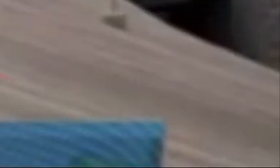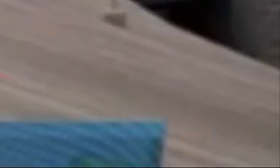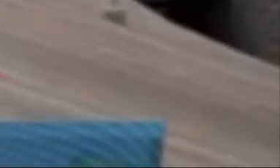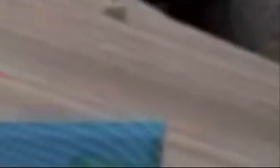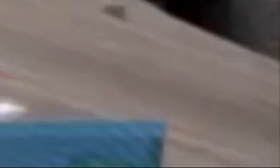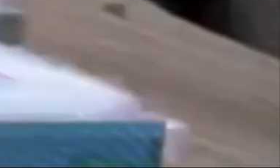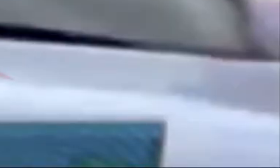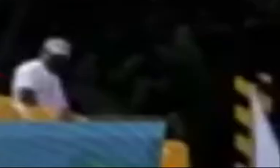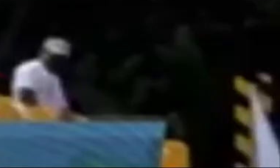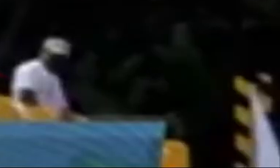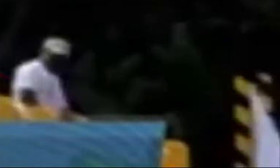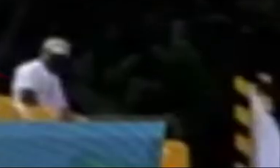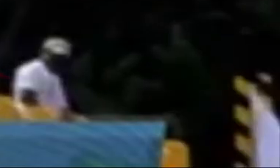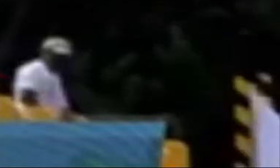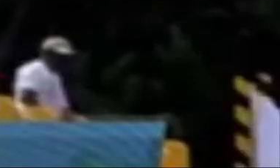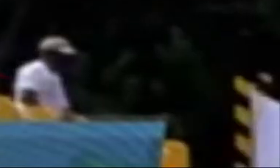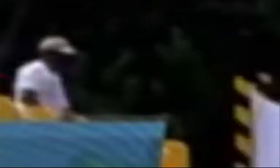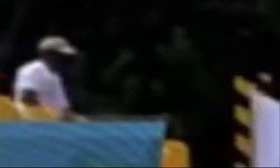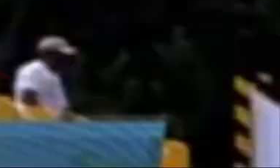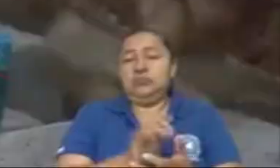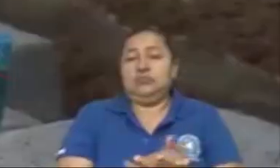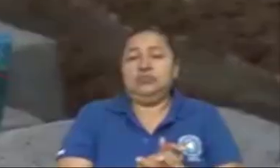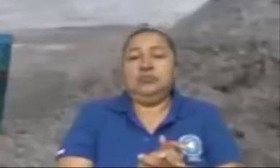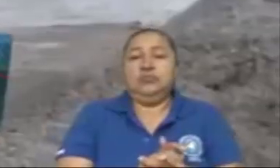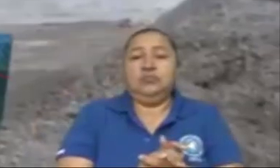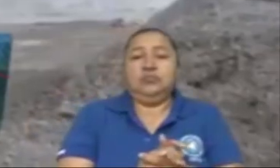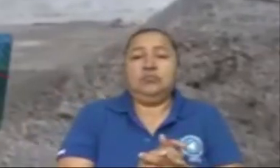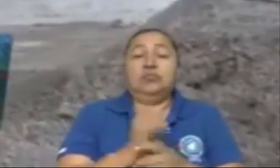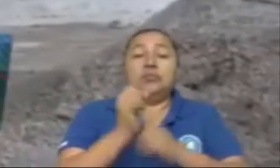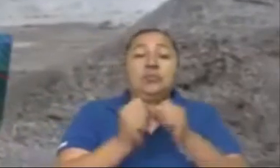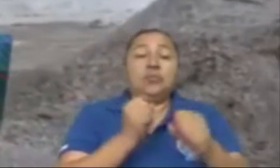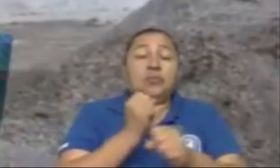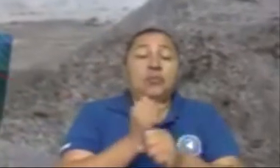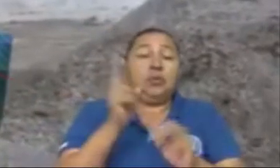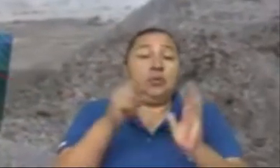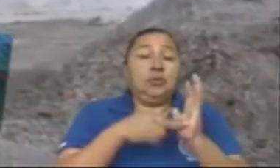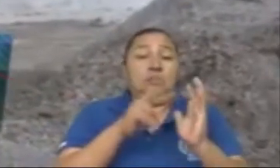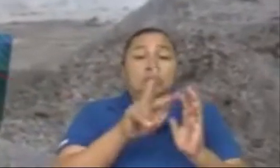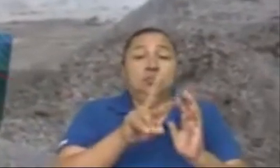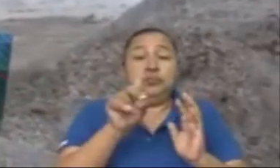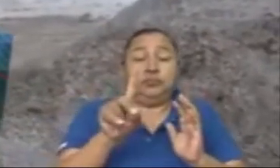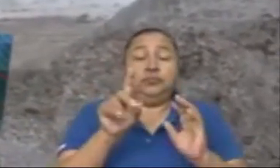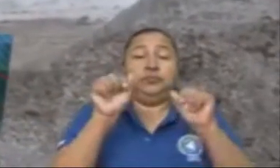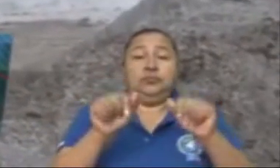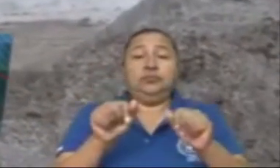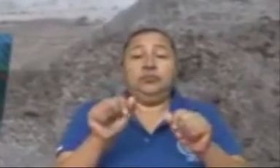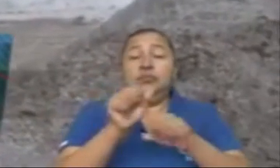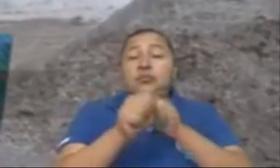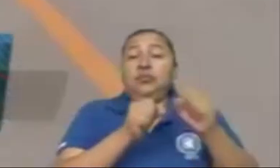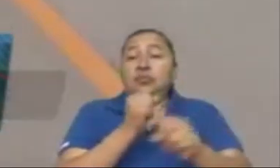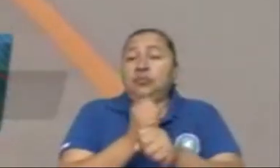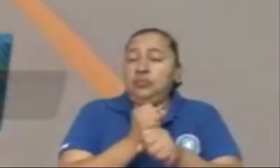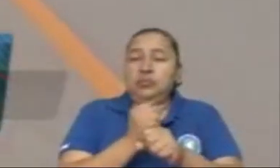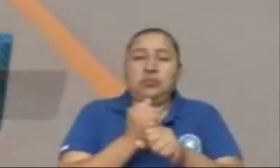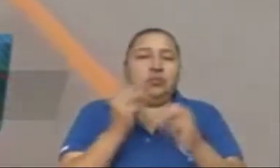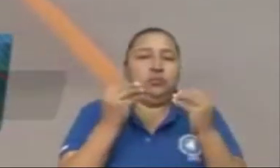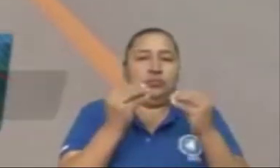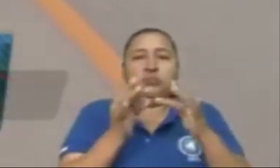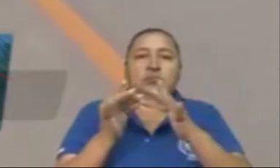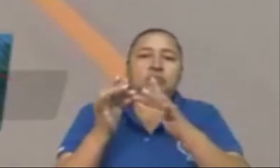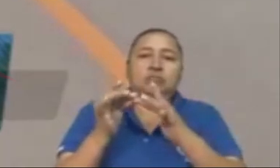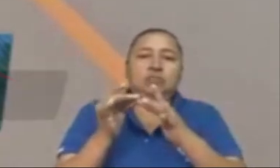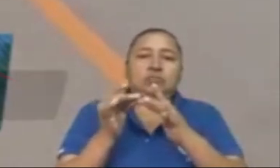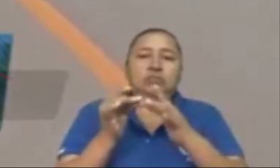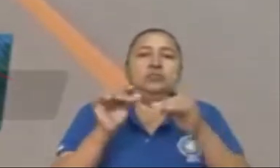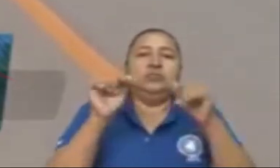metas del Plan de Red Vial 2021. El año 2021 fue un año extraordinario, lleno de